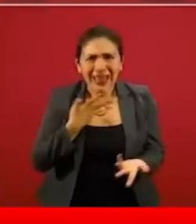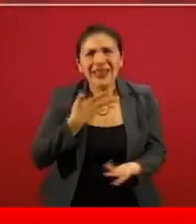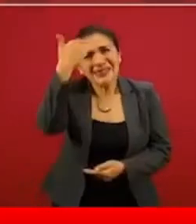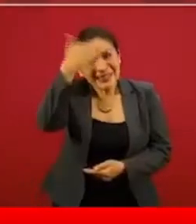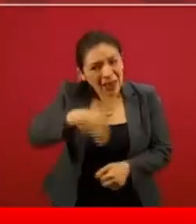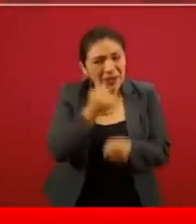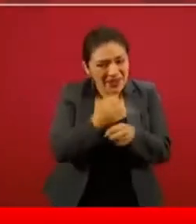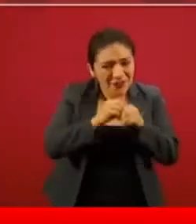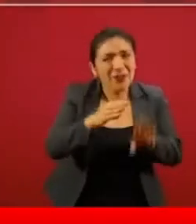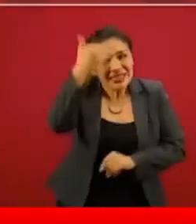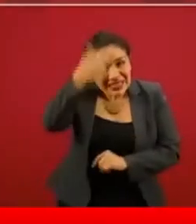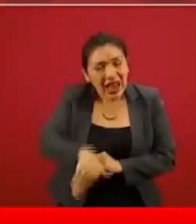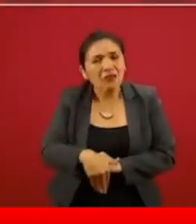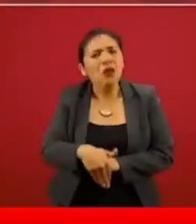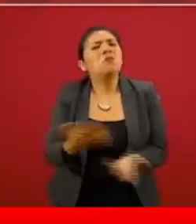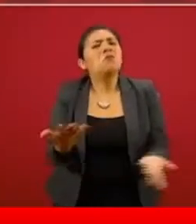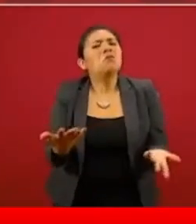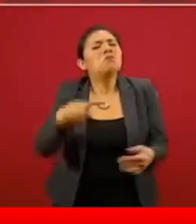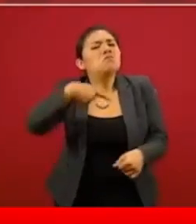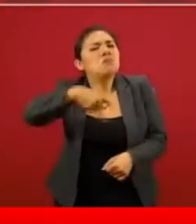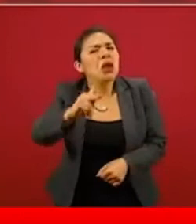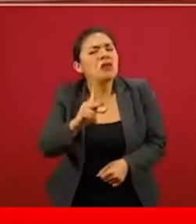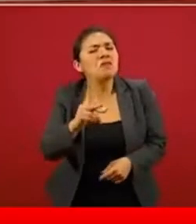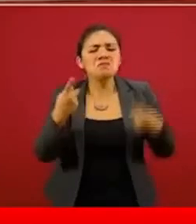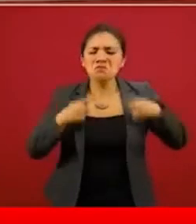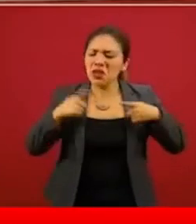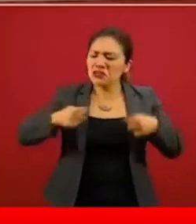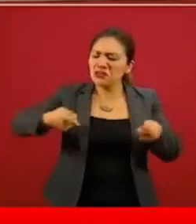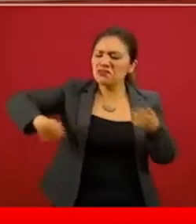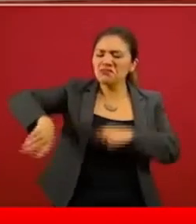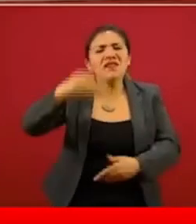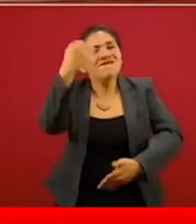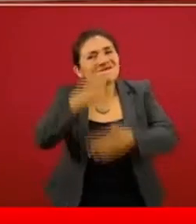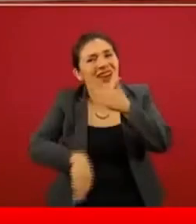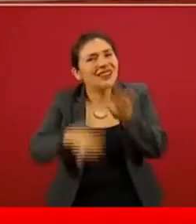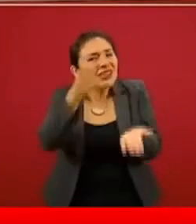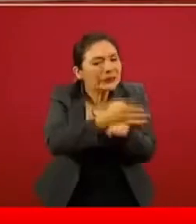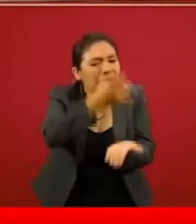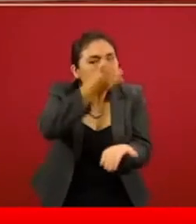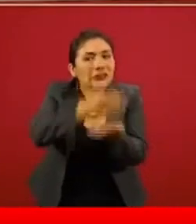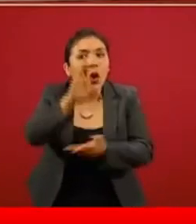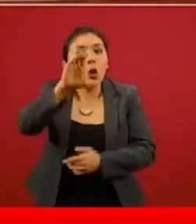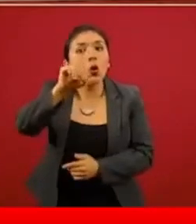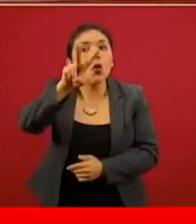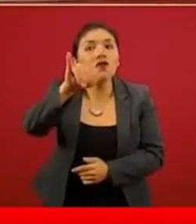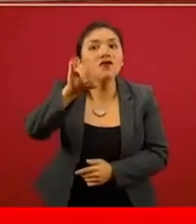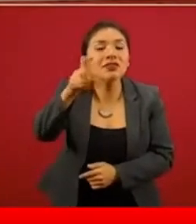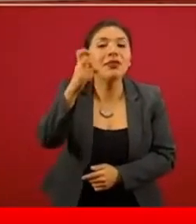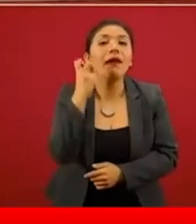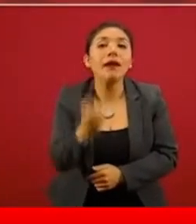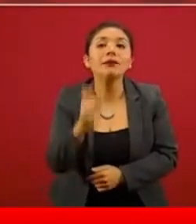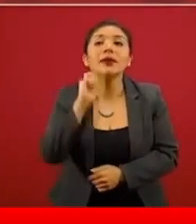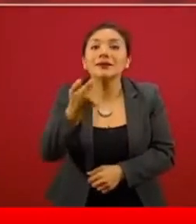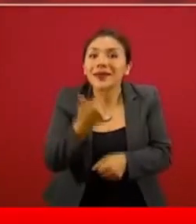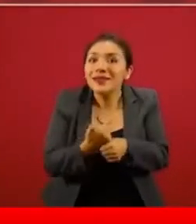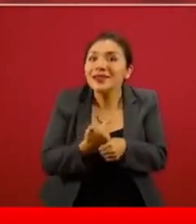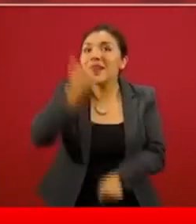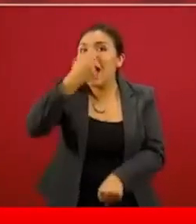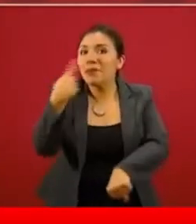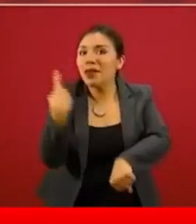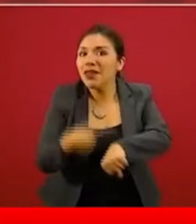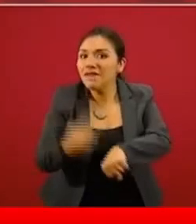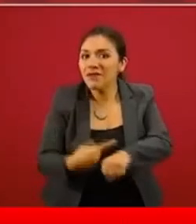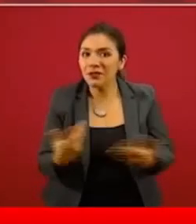información haya personas que todavía no identifican a COVID como una epidemia grave.